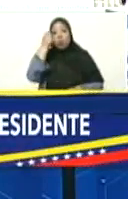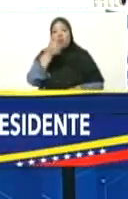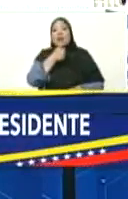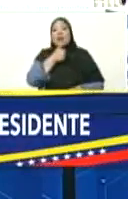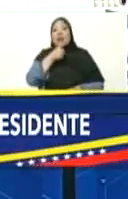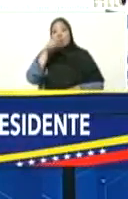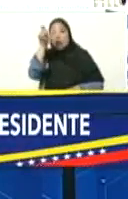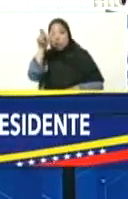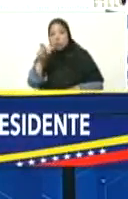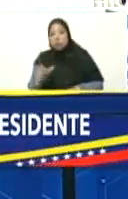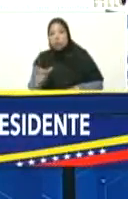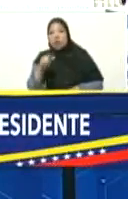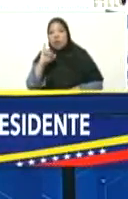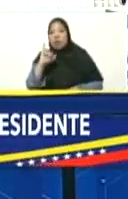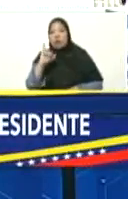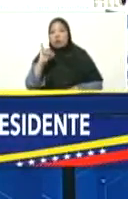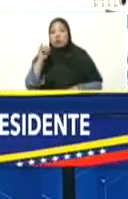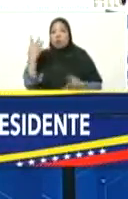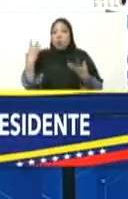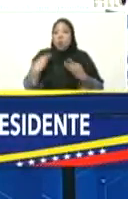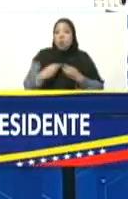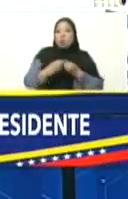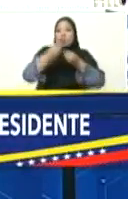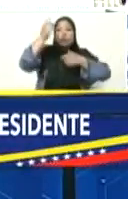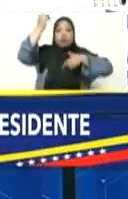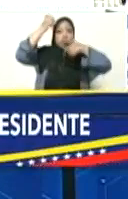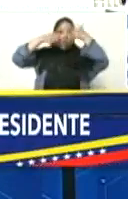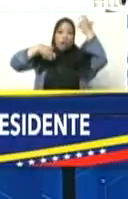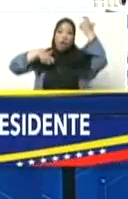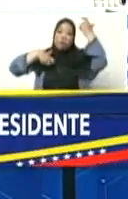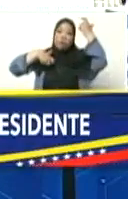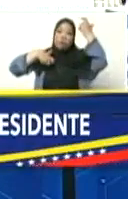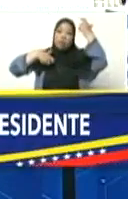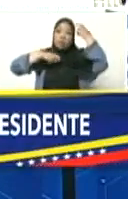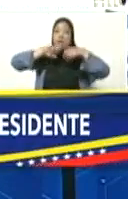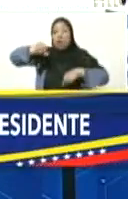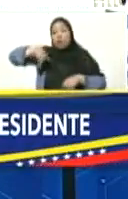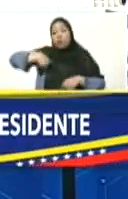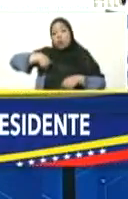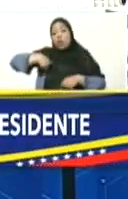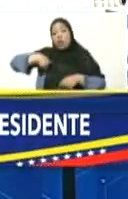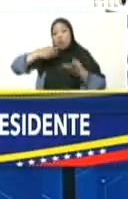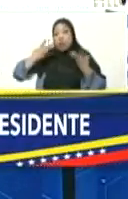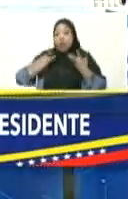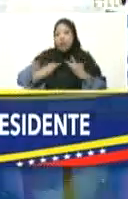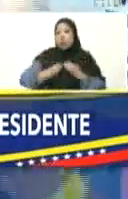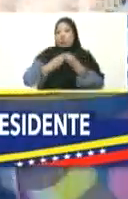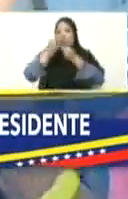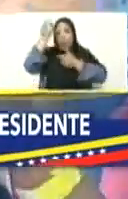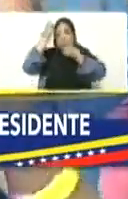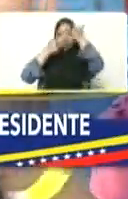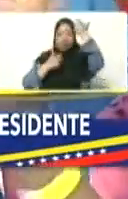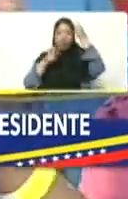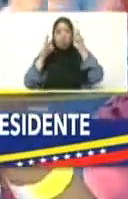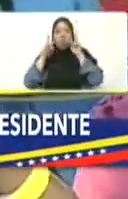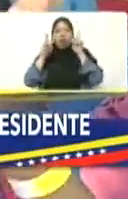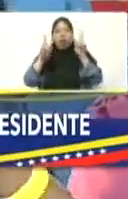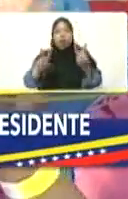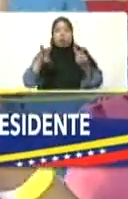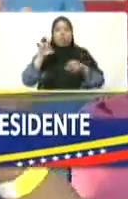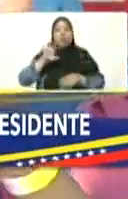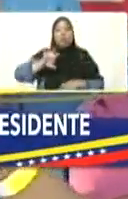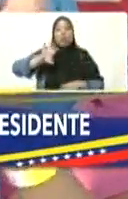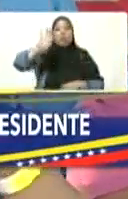lo vea, ahí iré yo, Hugo Chávez. En los ojos nuestros viene Chávez. Viendo como la patria